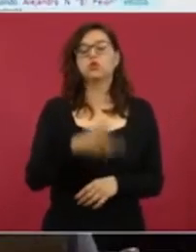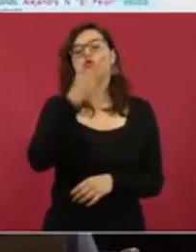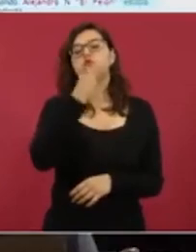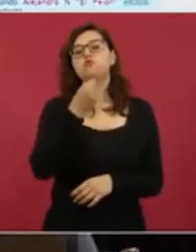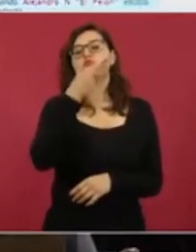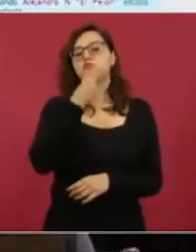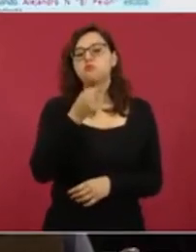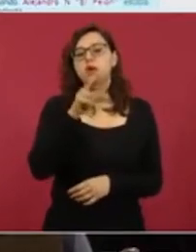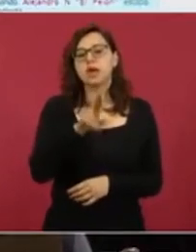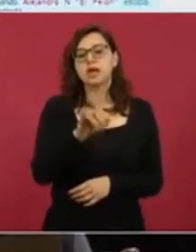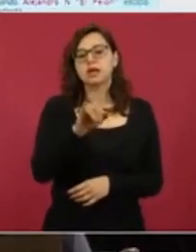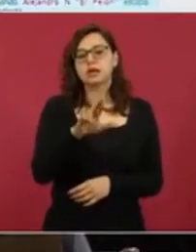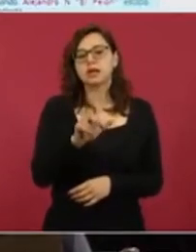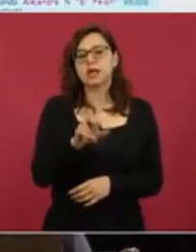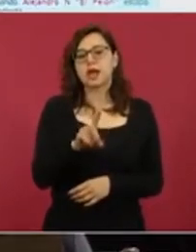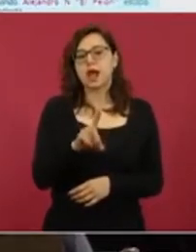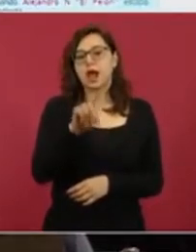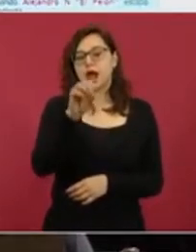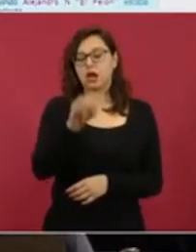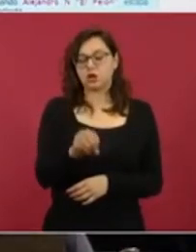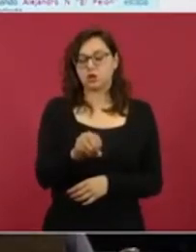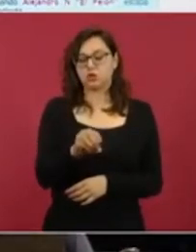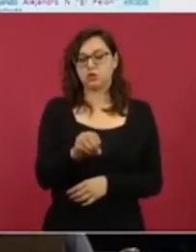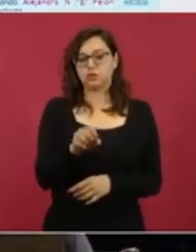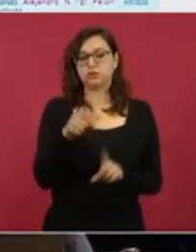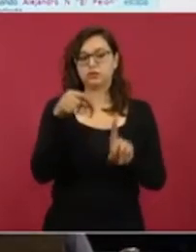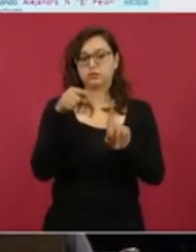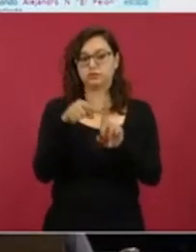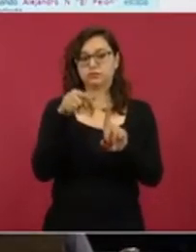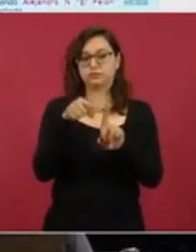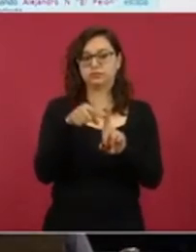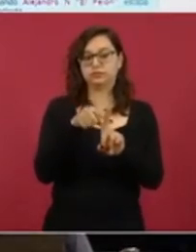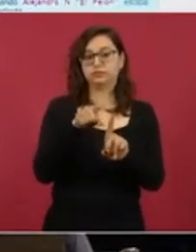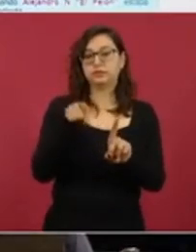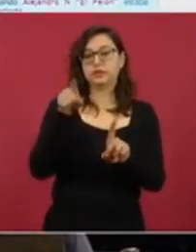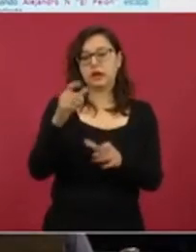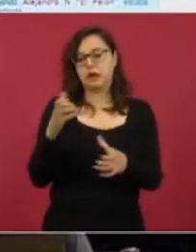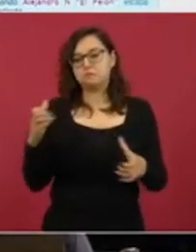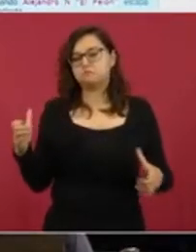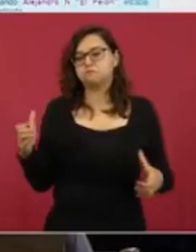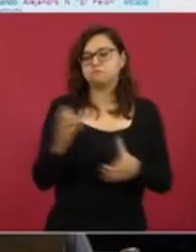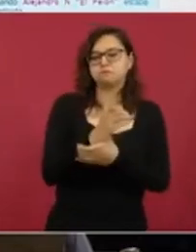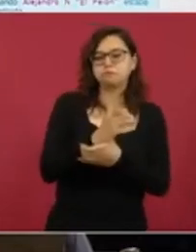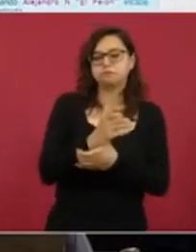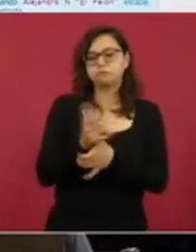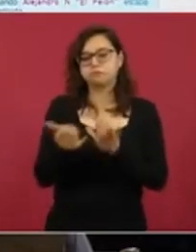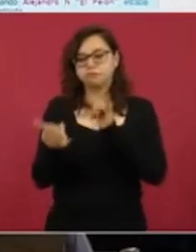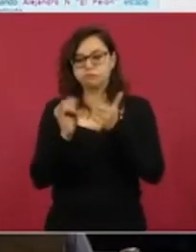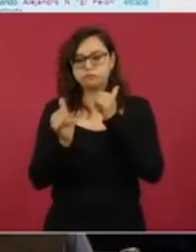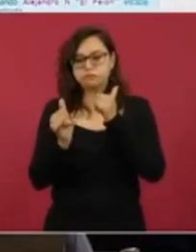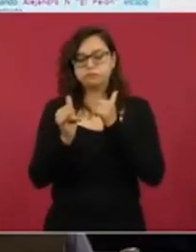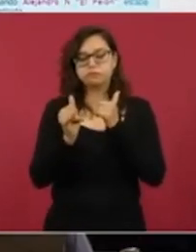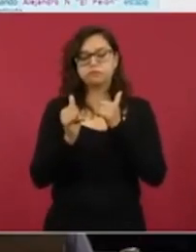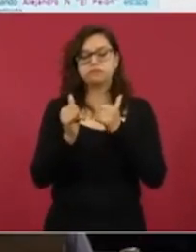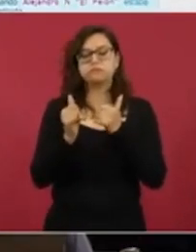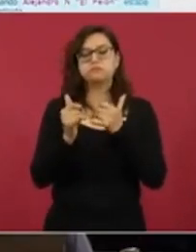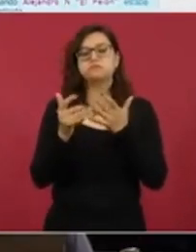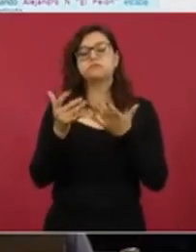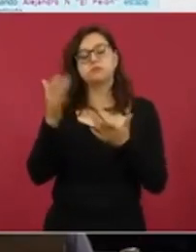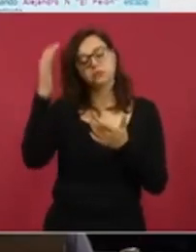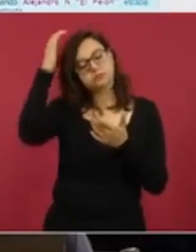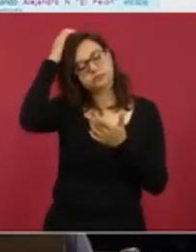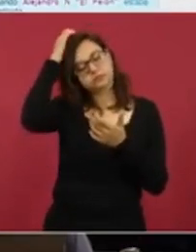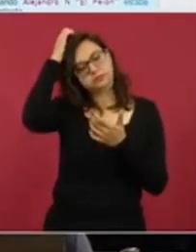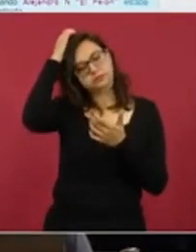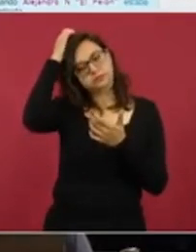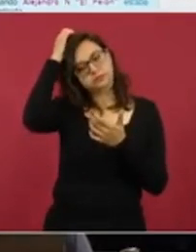objeto de una riña en una cantina de San José de Gracia y es privado de la libertad